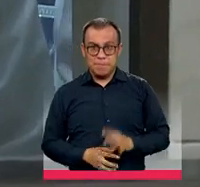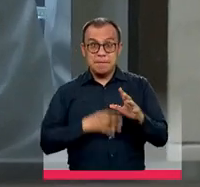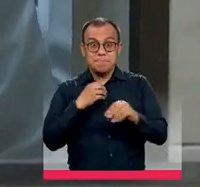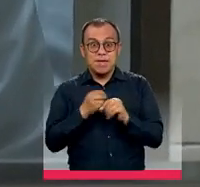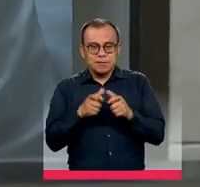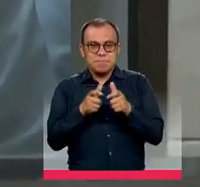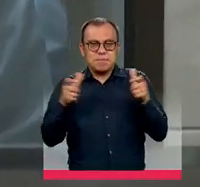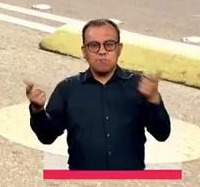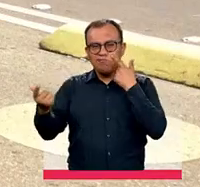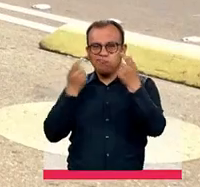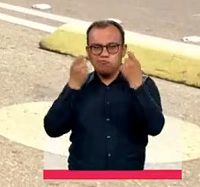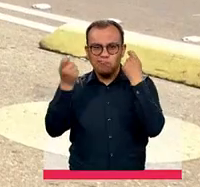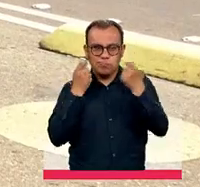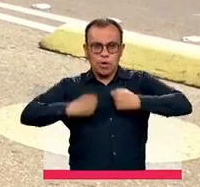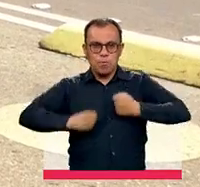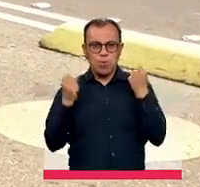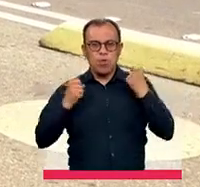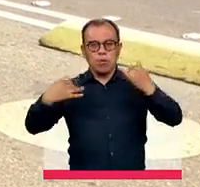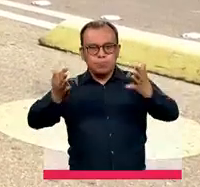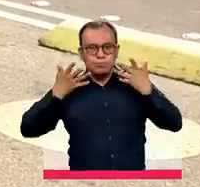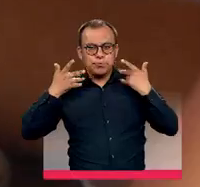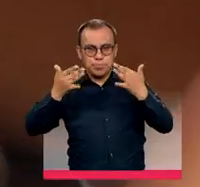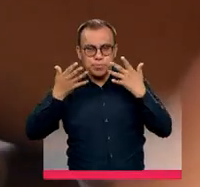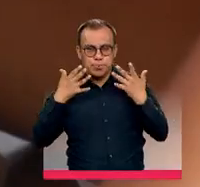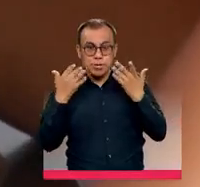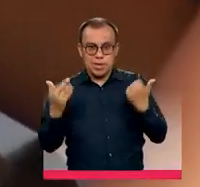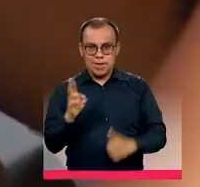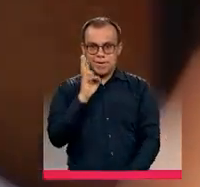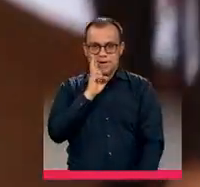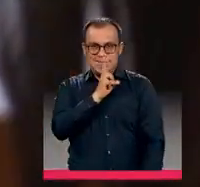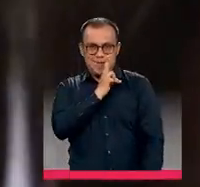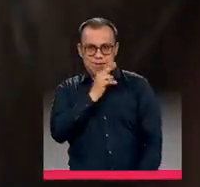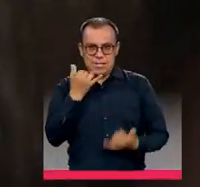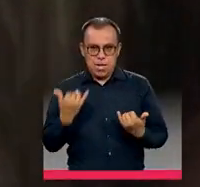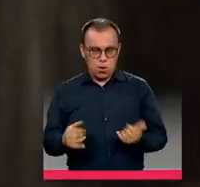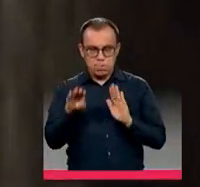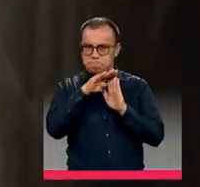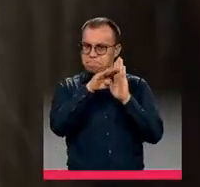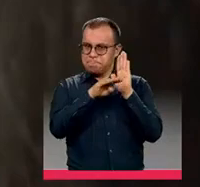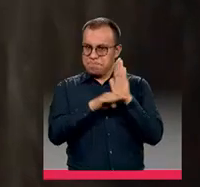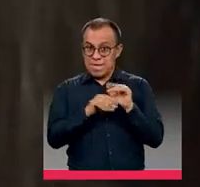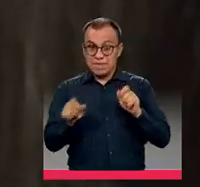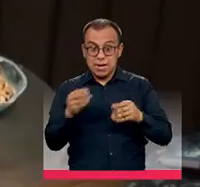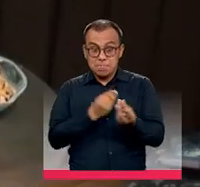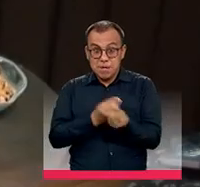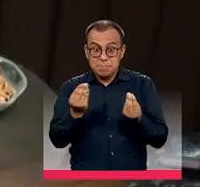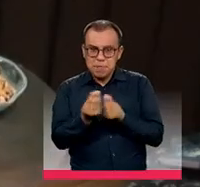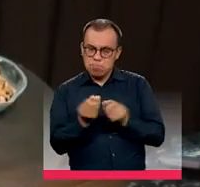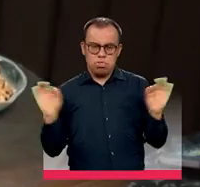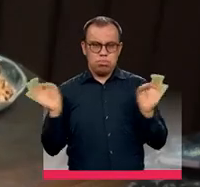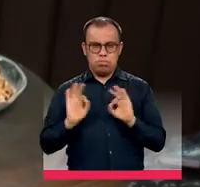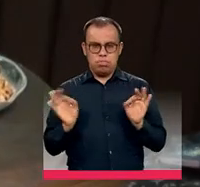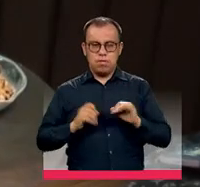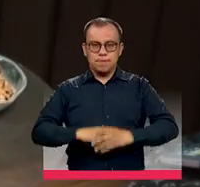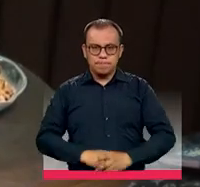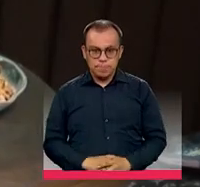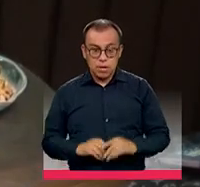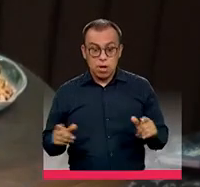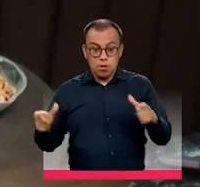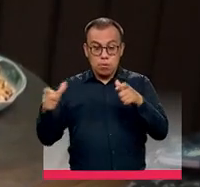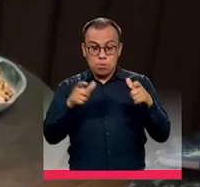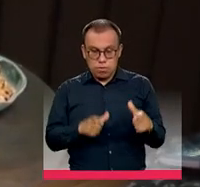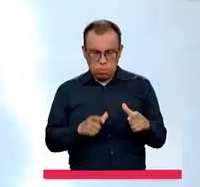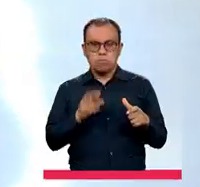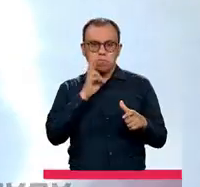para sumarse a la estrategia de Bogotá a cielo abierto. Los restaurantes no tienen restricción de pico y cédula. Como acompañamiento a un plato, el